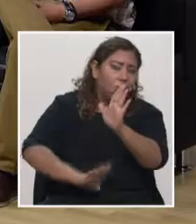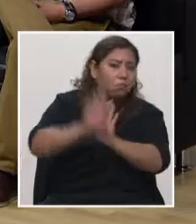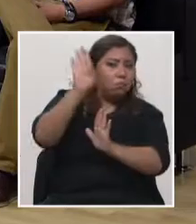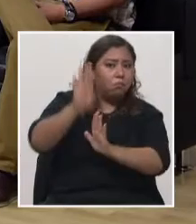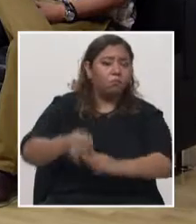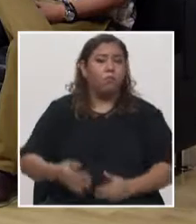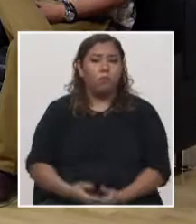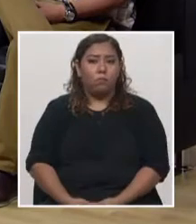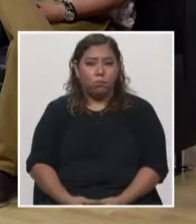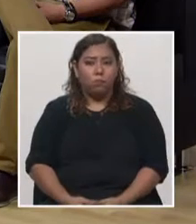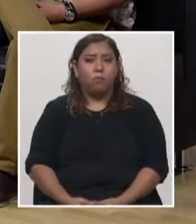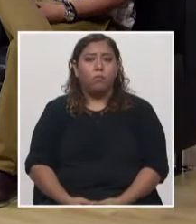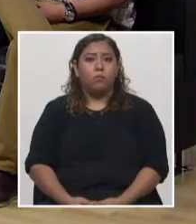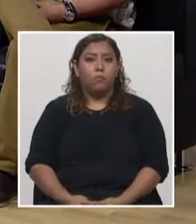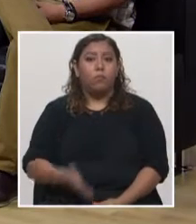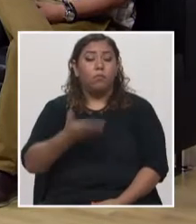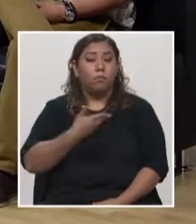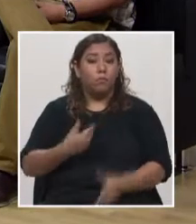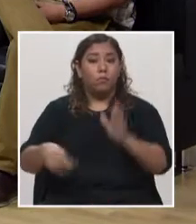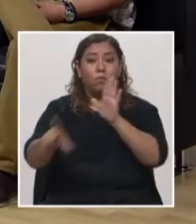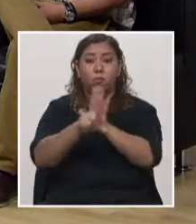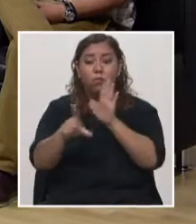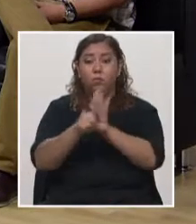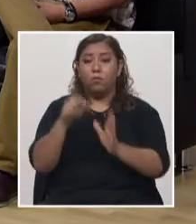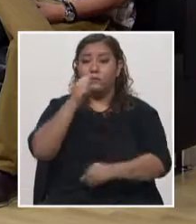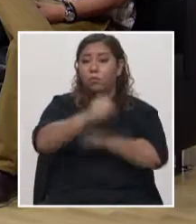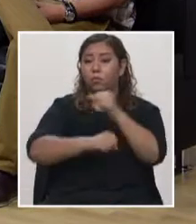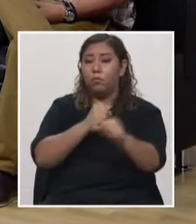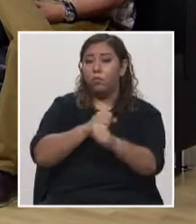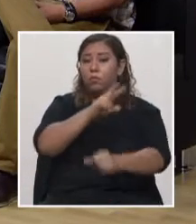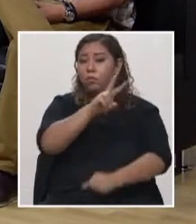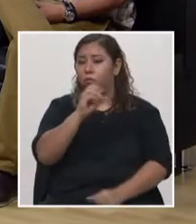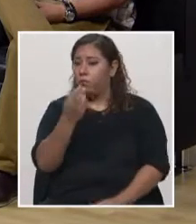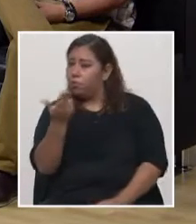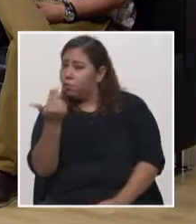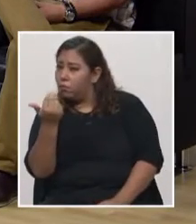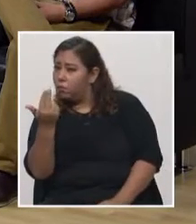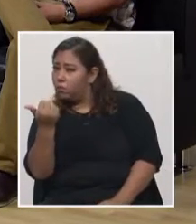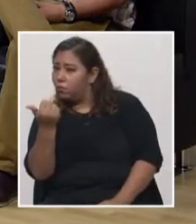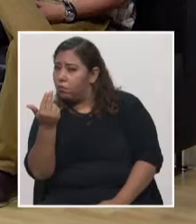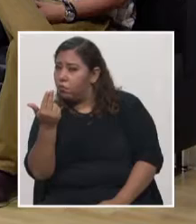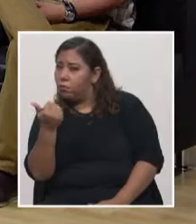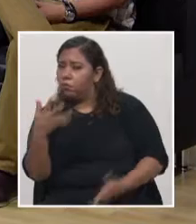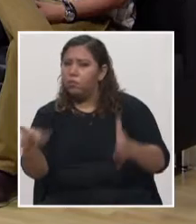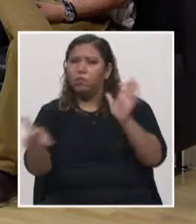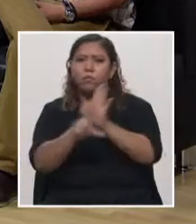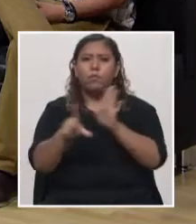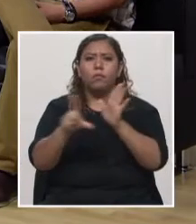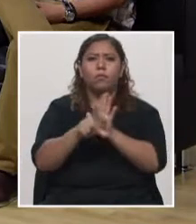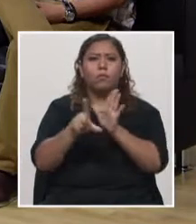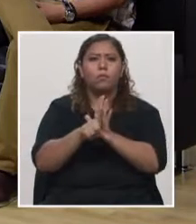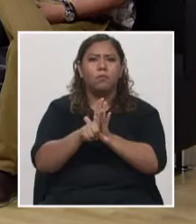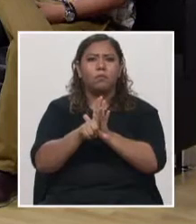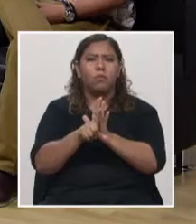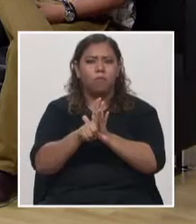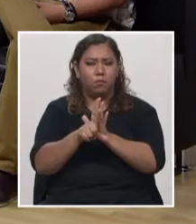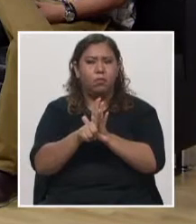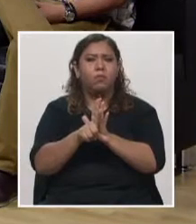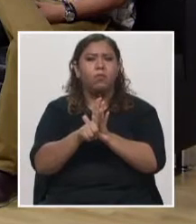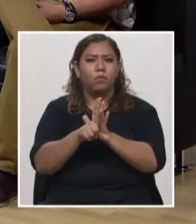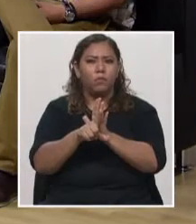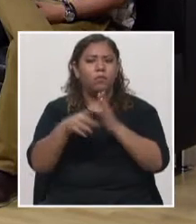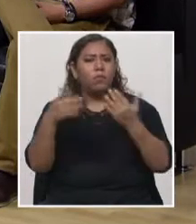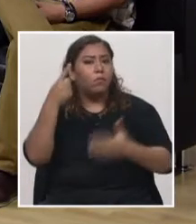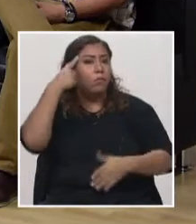de tener y de contar esta ley aprobada en el año 2013, la ley de cielos abiertos, ¿esto le abre las puertas para que inversionistas,